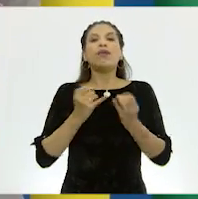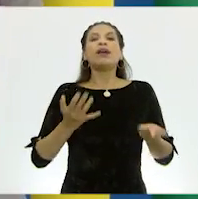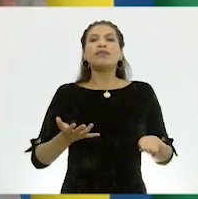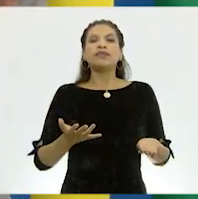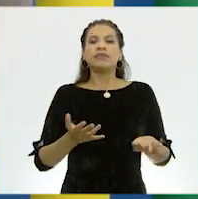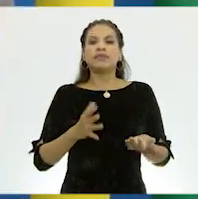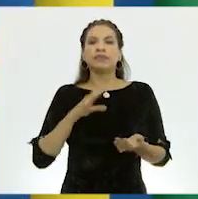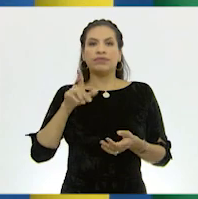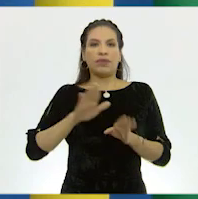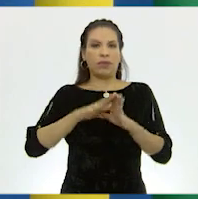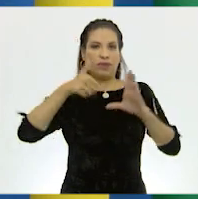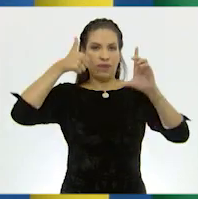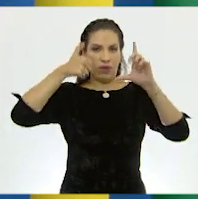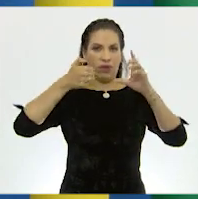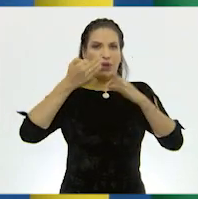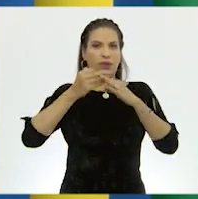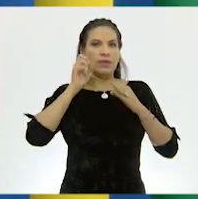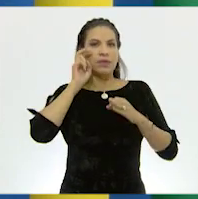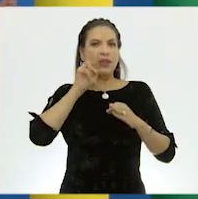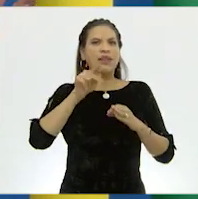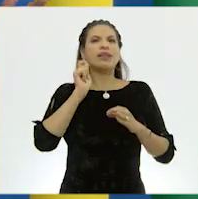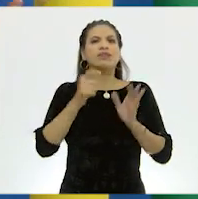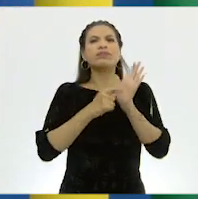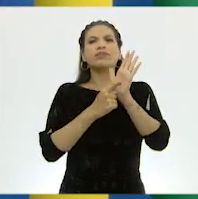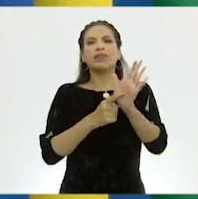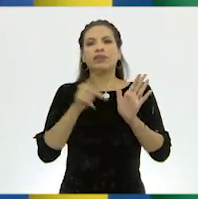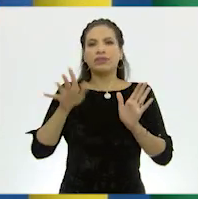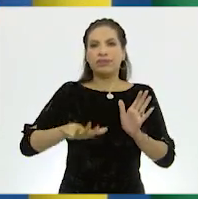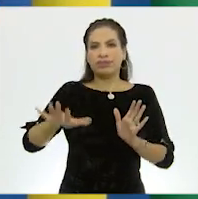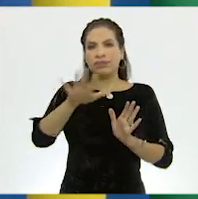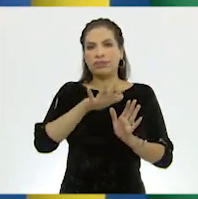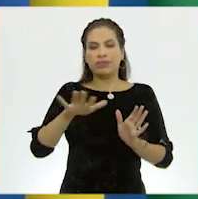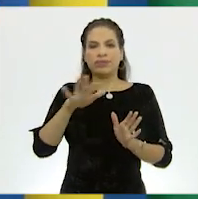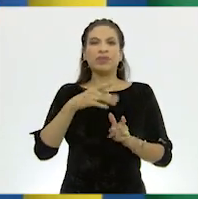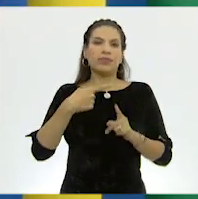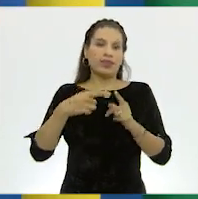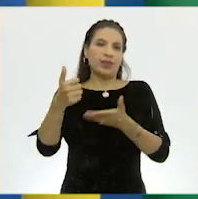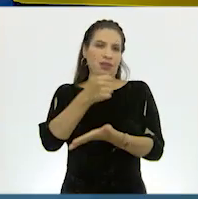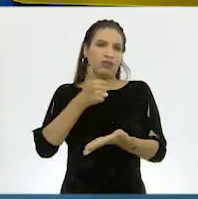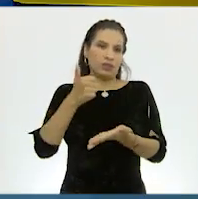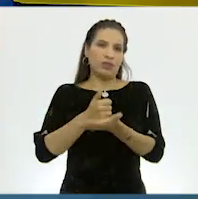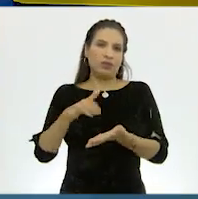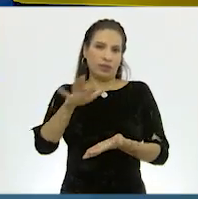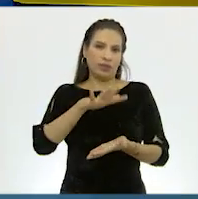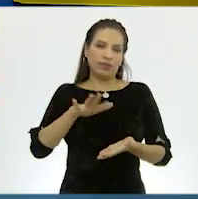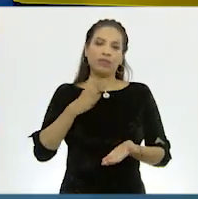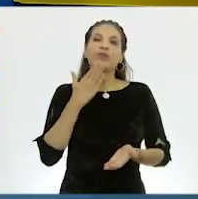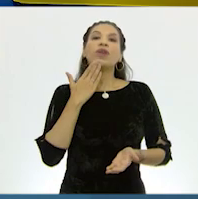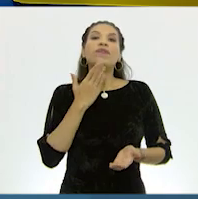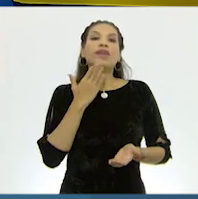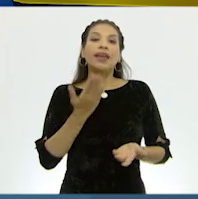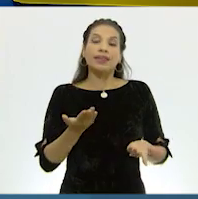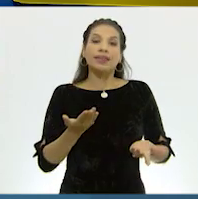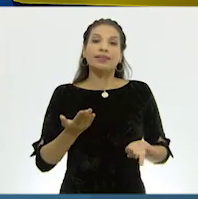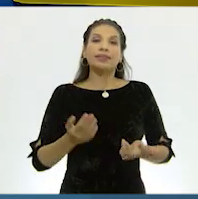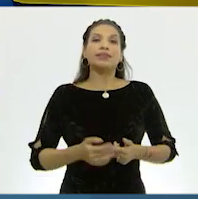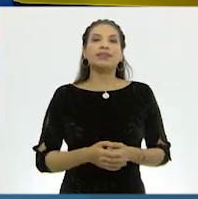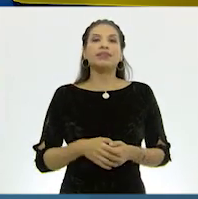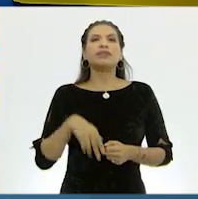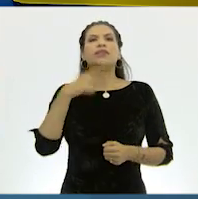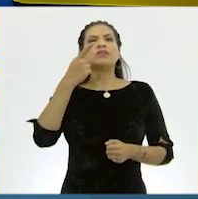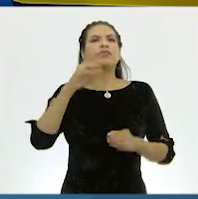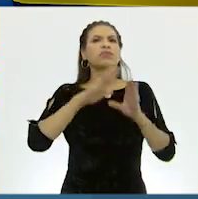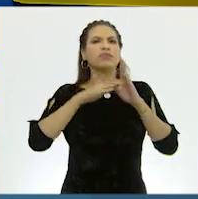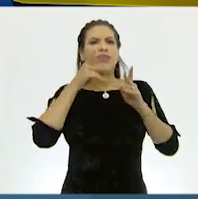que la fotografía que vimos nos muestra una población urbana. Excelente. Muy bien. Sí. Muy bien. Sus